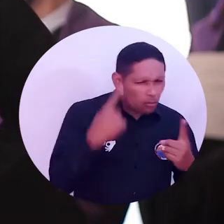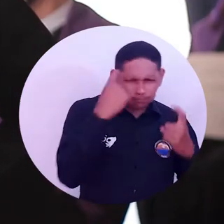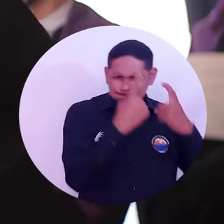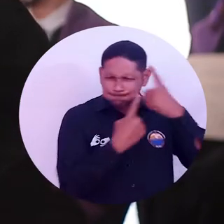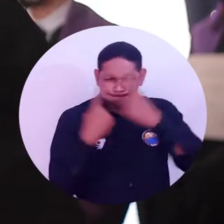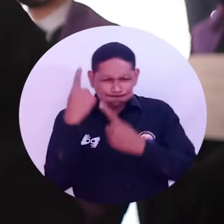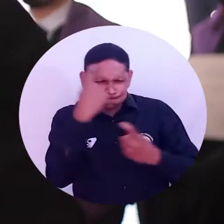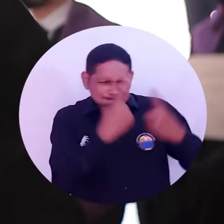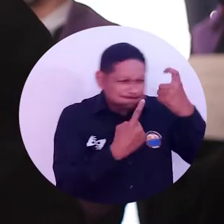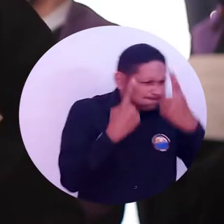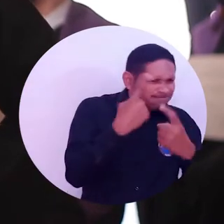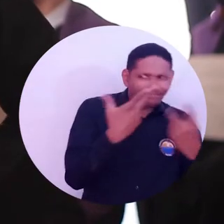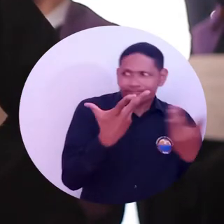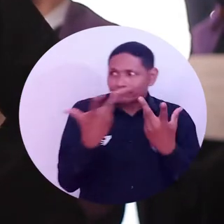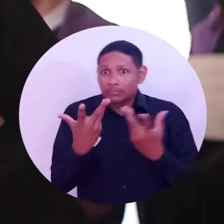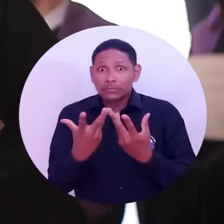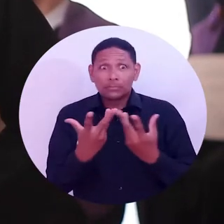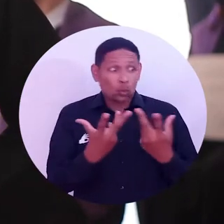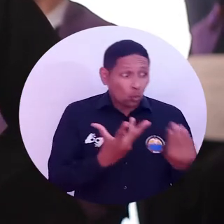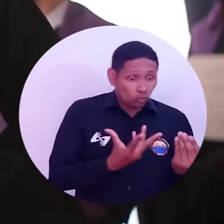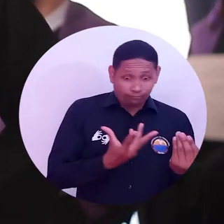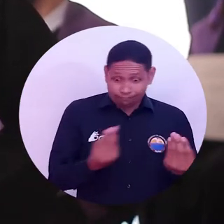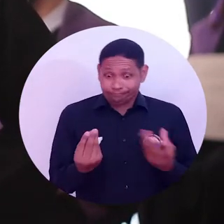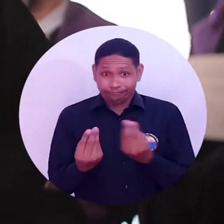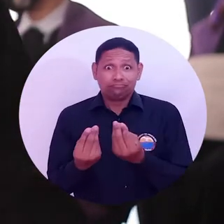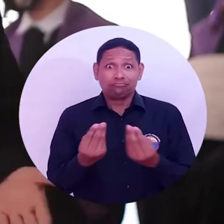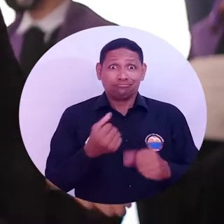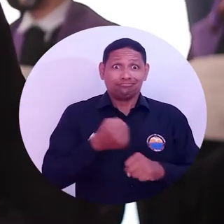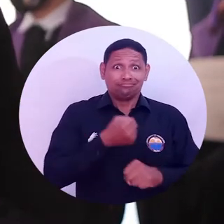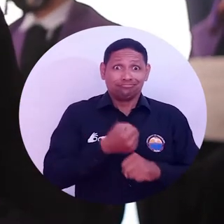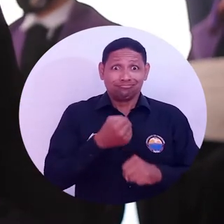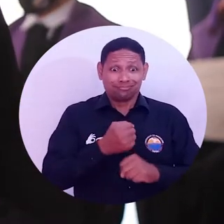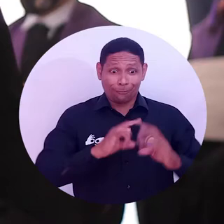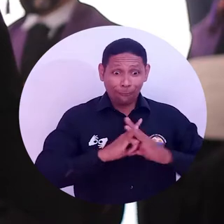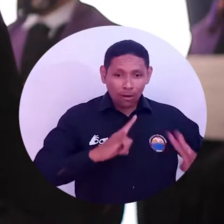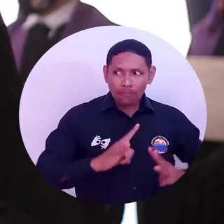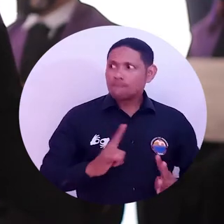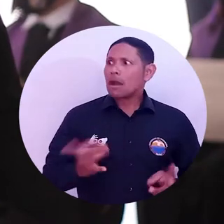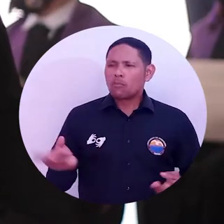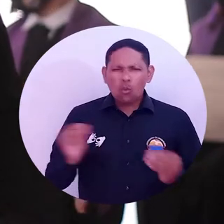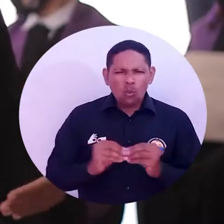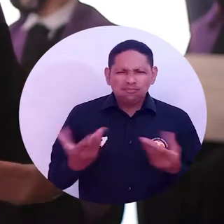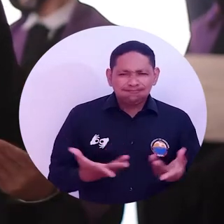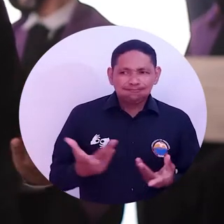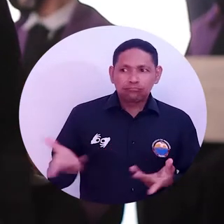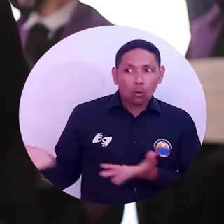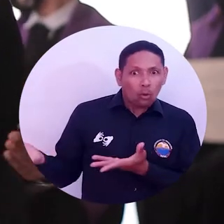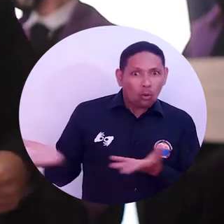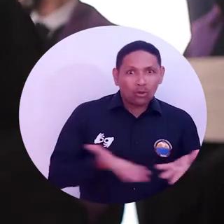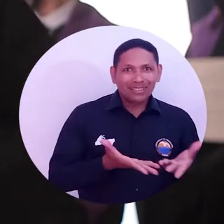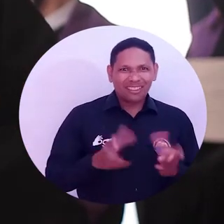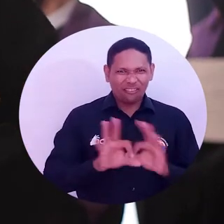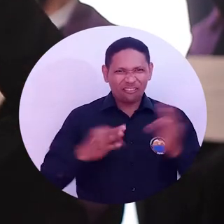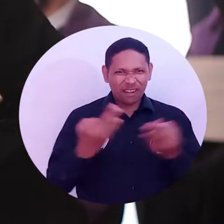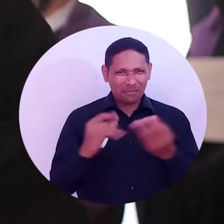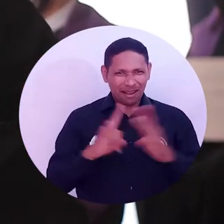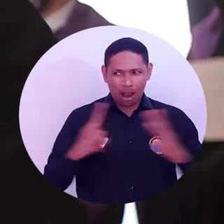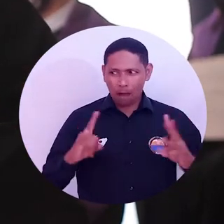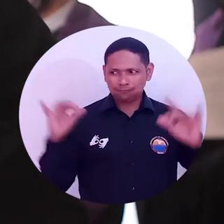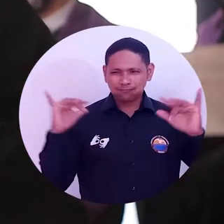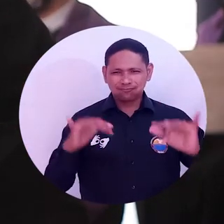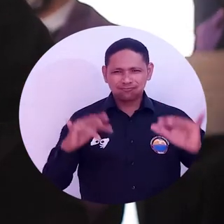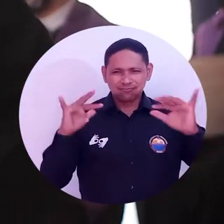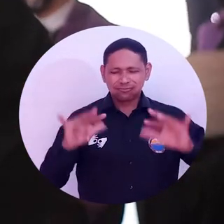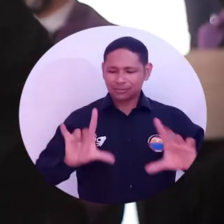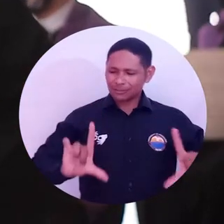logístico, demandó el trabajo conjunto de varias dependencias para lograr el anhelado reencuentro de la familia Uni Magdalena en las